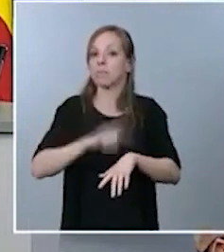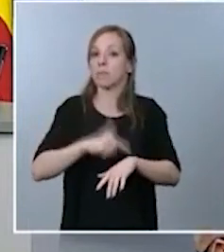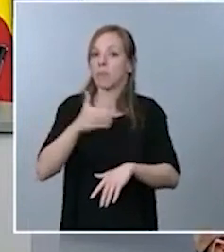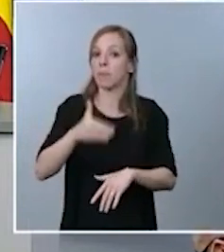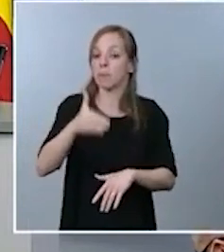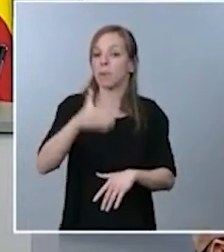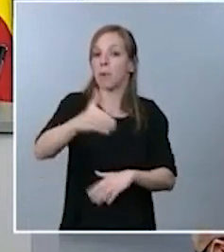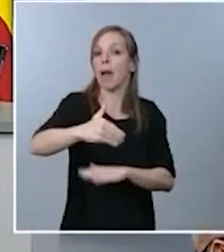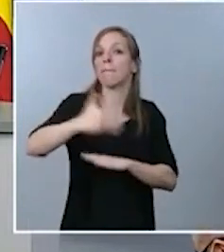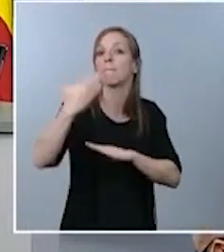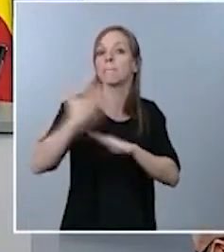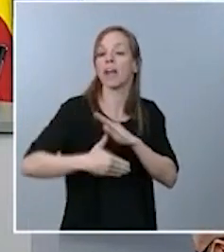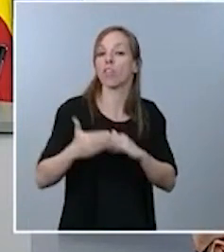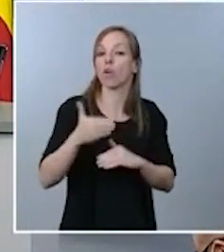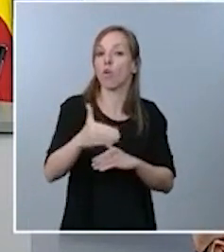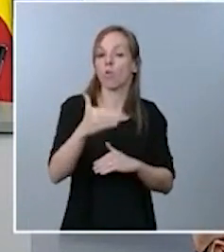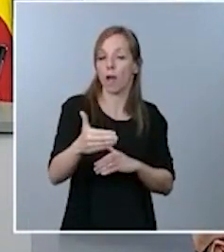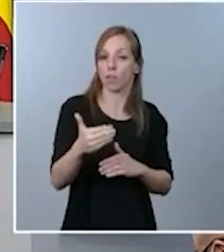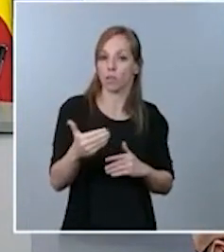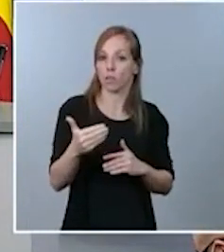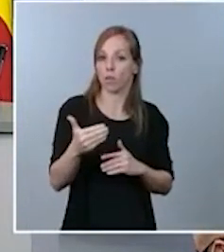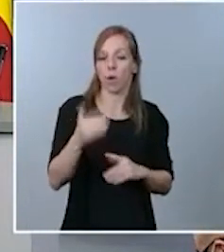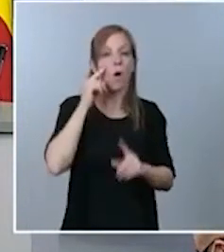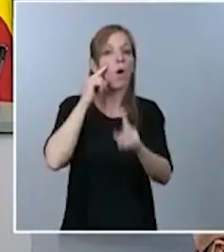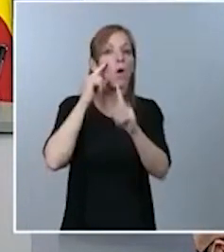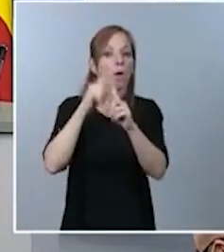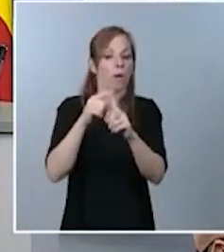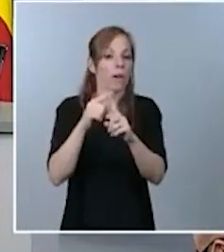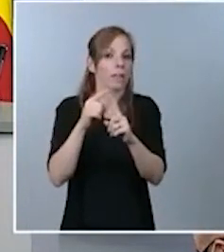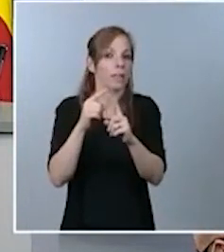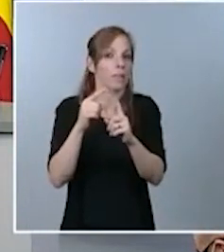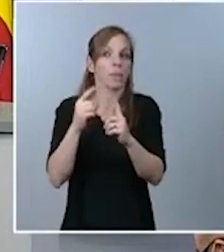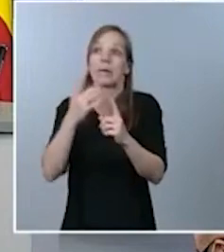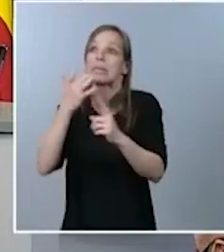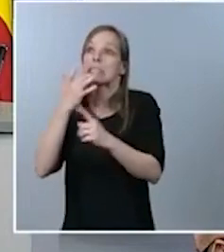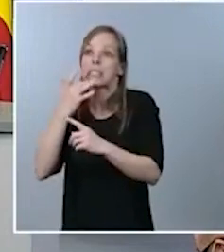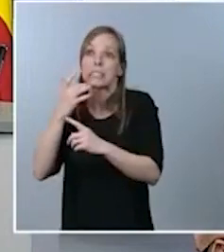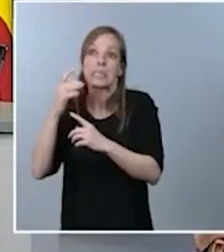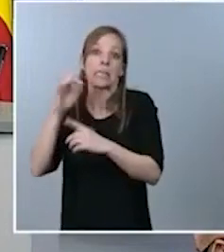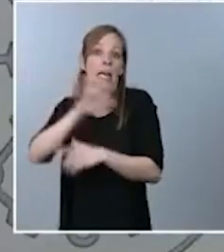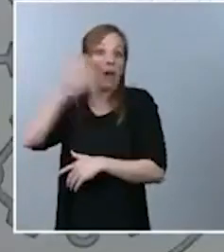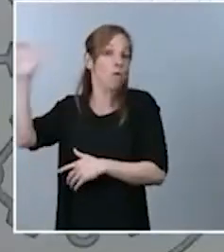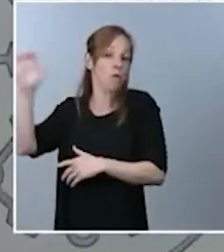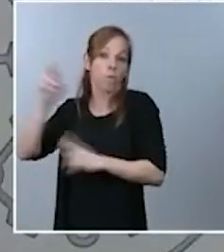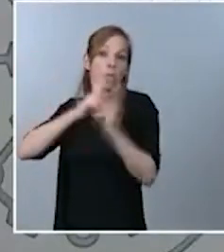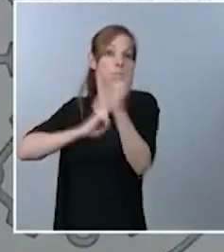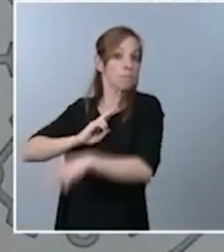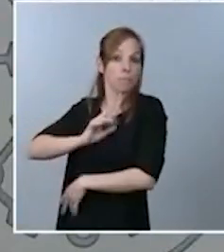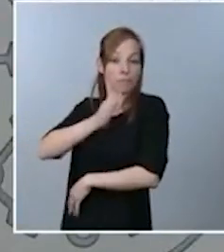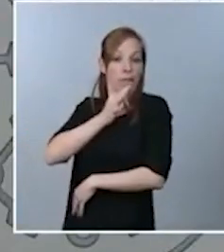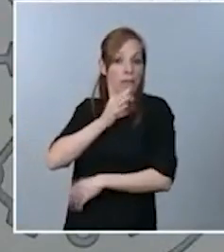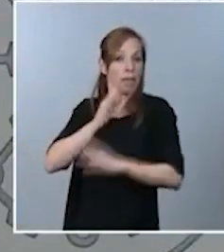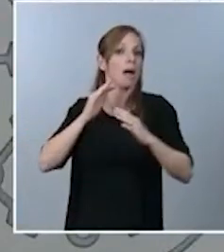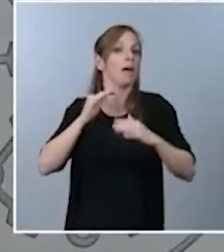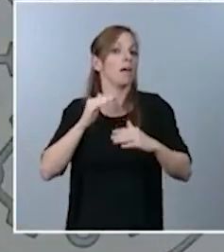que va a tener en cuenta el Gobierno para actuar por su cuenta, si no tiene una respuesta por parte de la Comisión. Gracias.